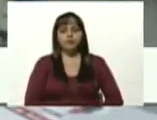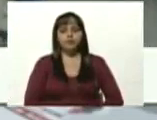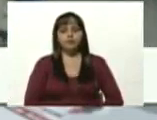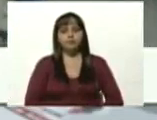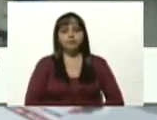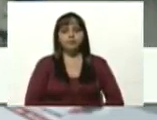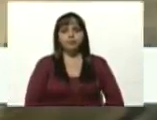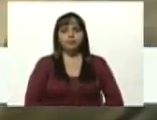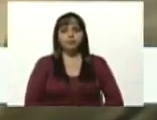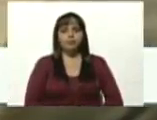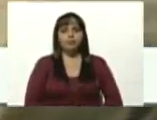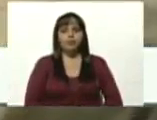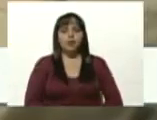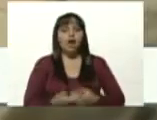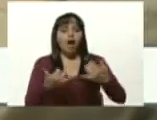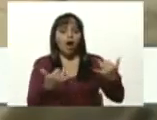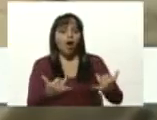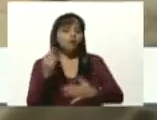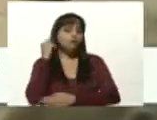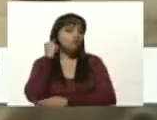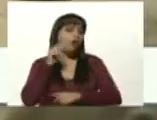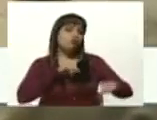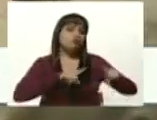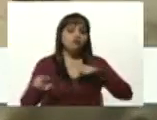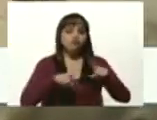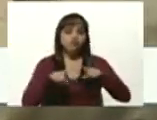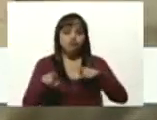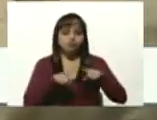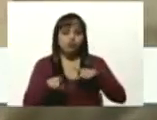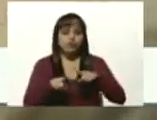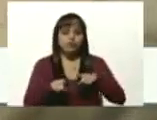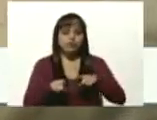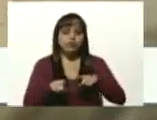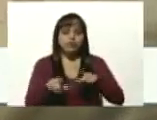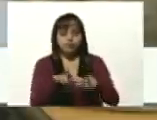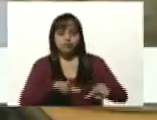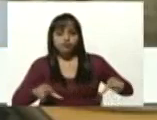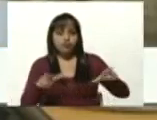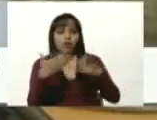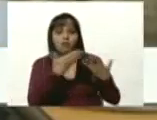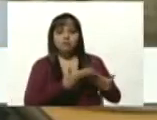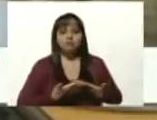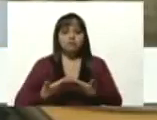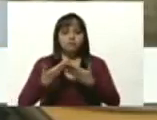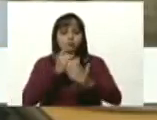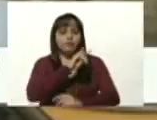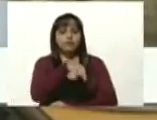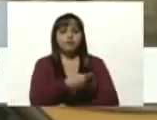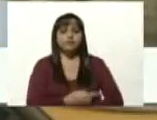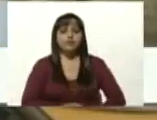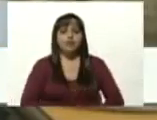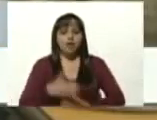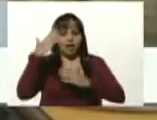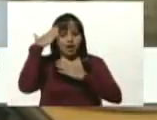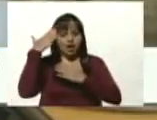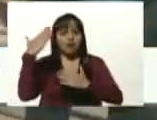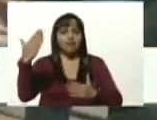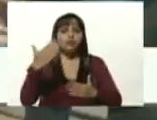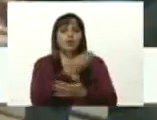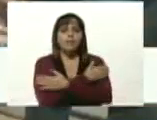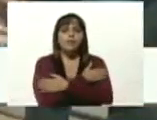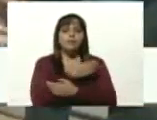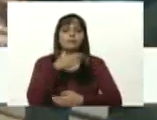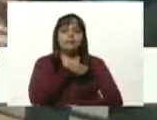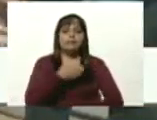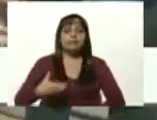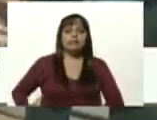la compañera Malveria Bravo, coordinadora de la aldea universitaria de Bauxilum. Un abrazo, presidente. Reciba